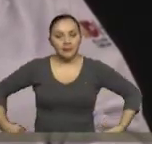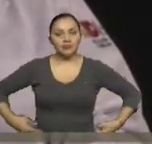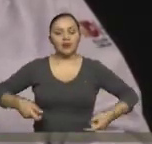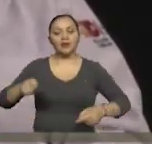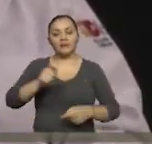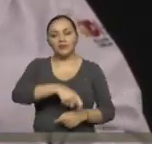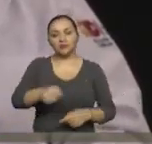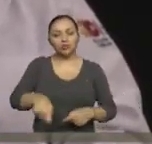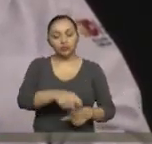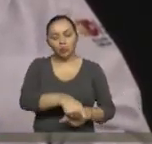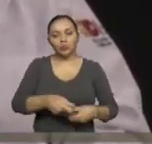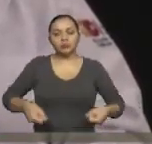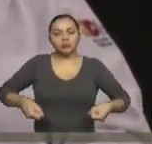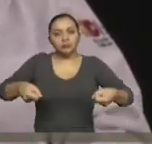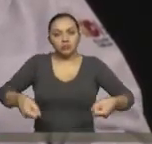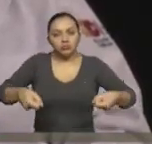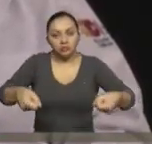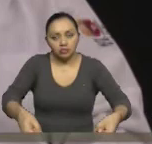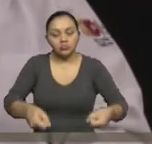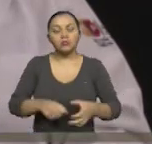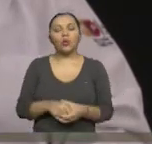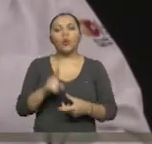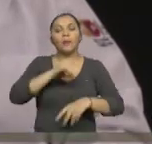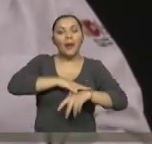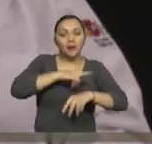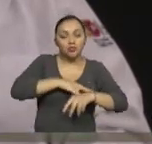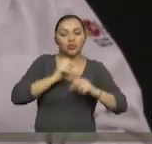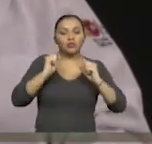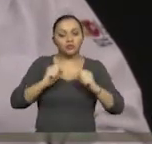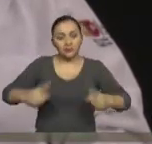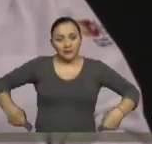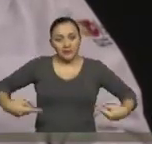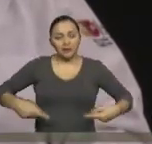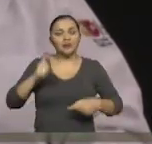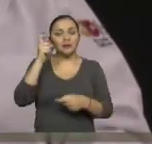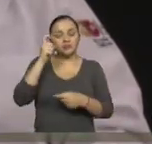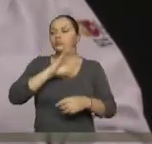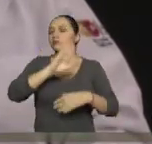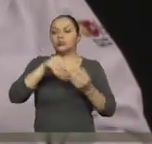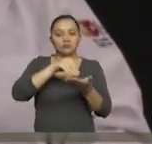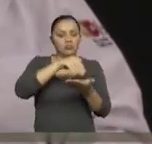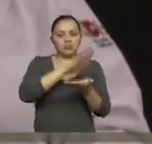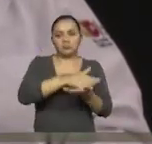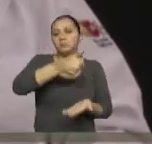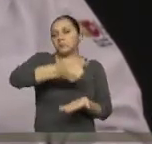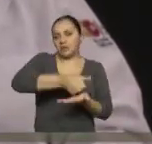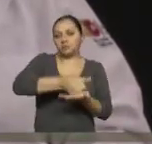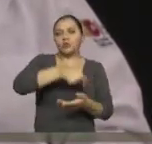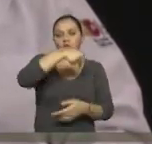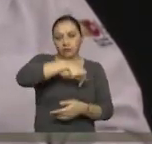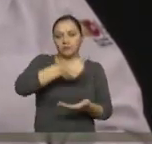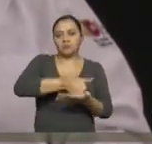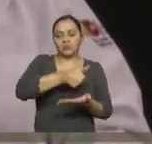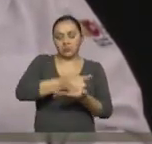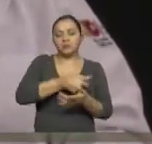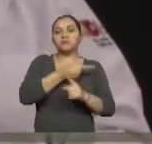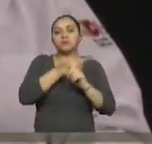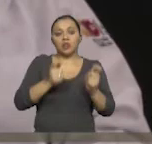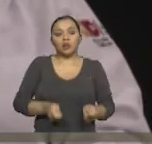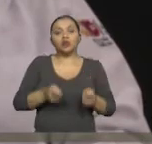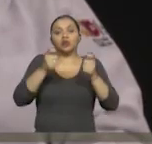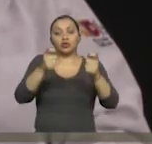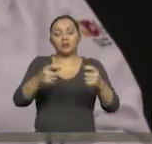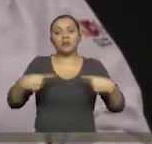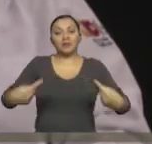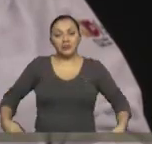bastones, sillas de evacuar. Eso sí, los prescribimos en nuestra misma unidad calificadora y la entrega de las